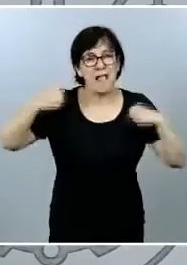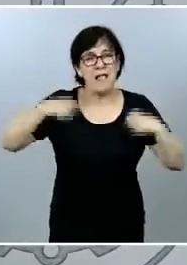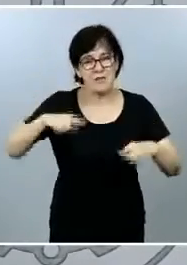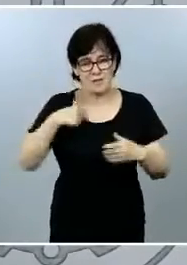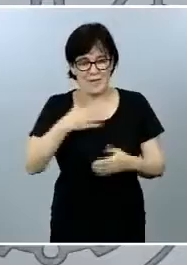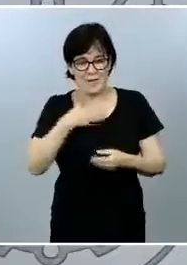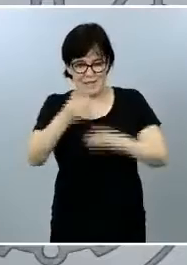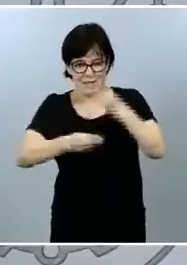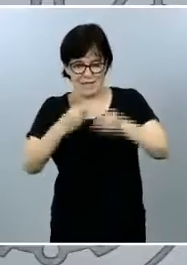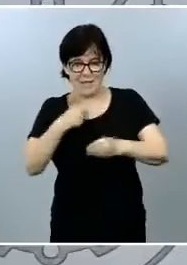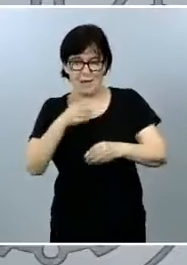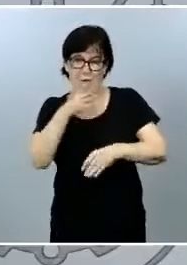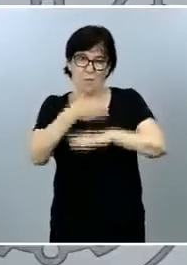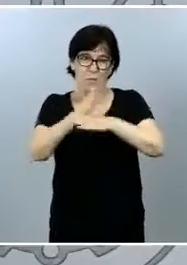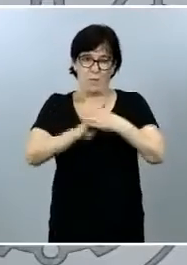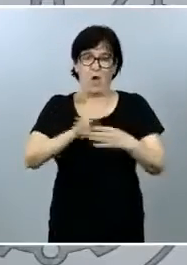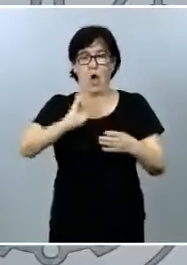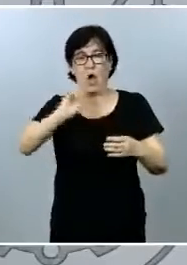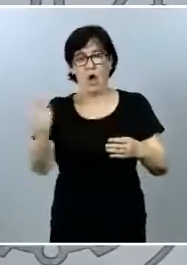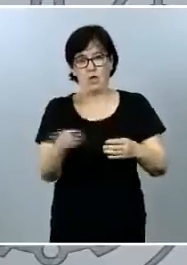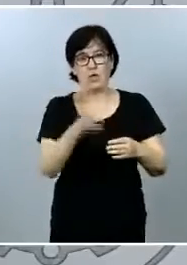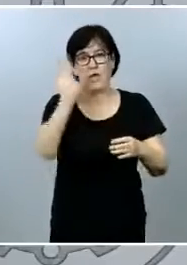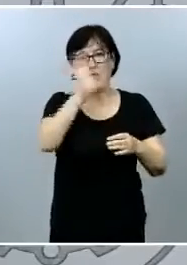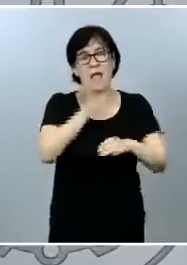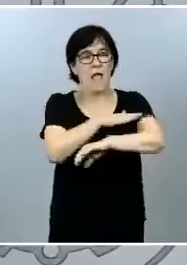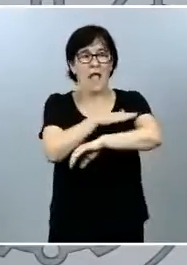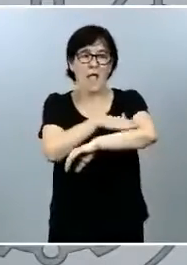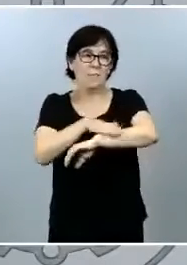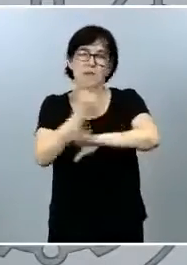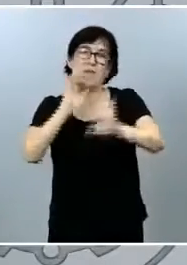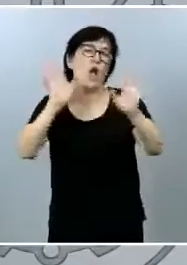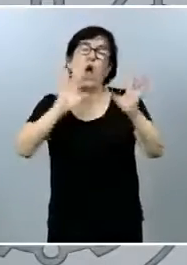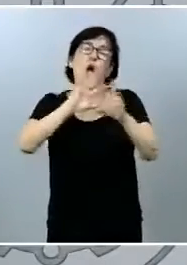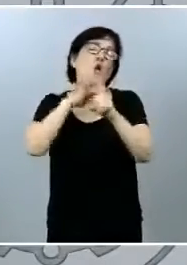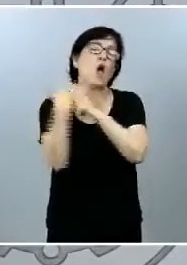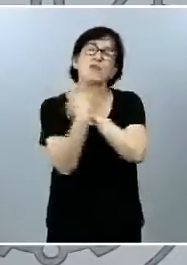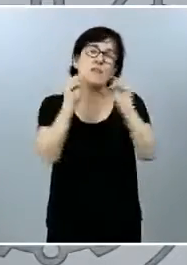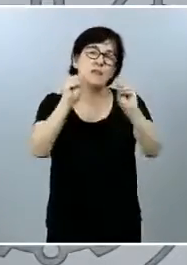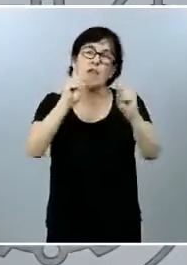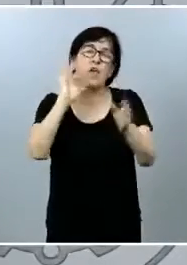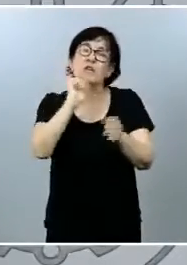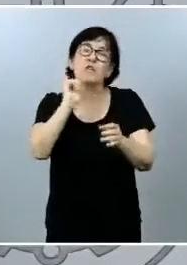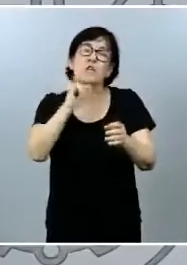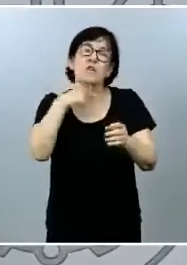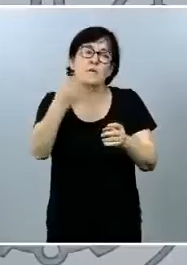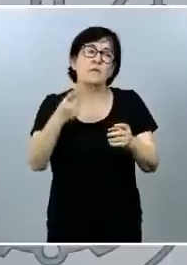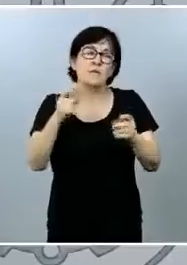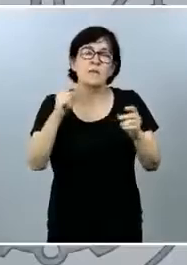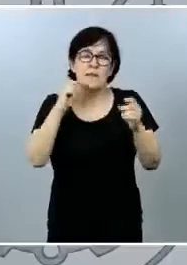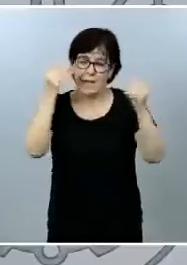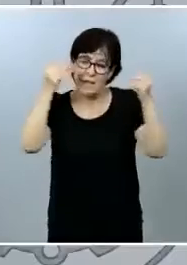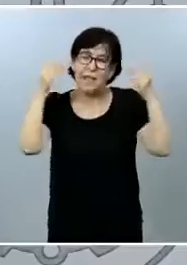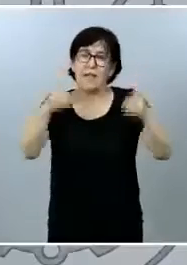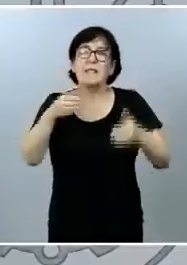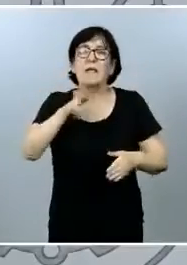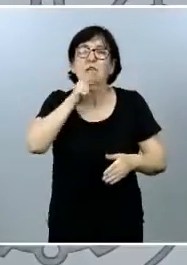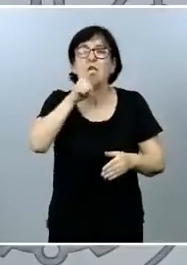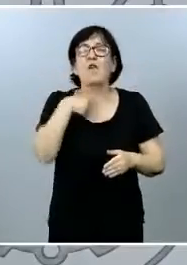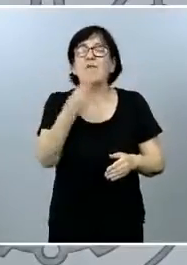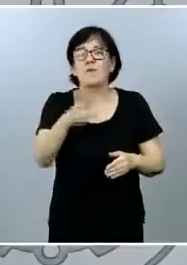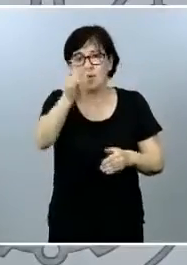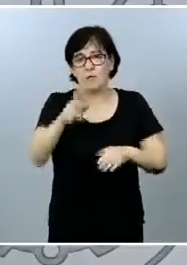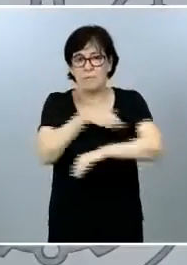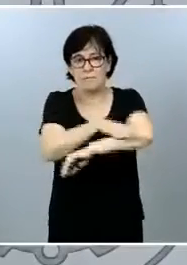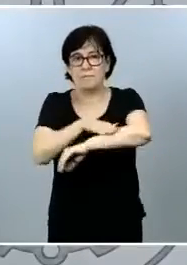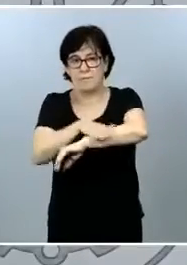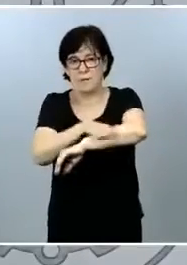por parte de otras administraciones y es en ese contexto y no en otro en donde hay que encuadrar las palabras del ministro